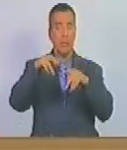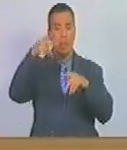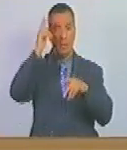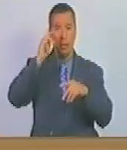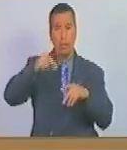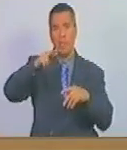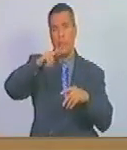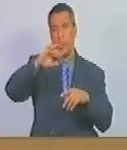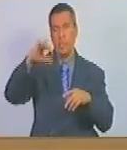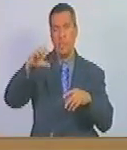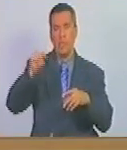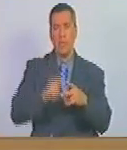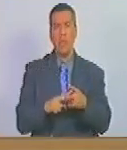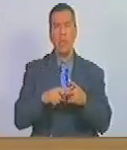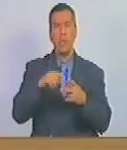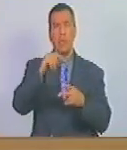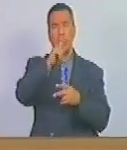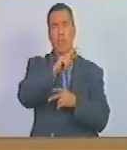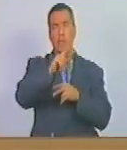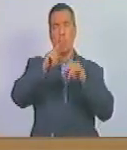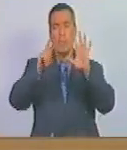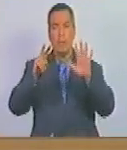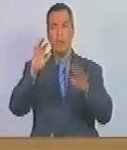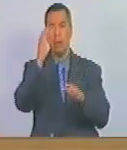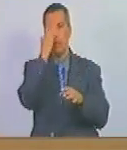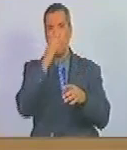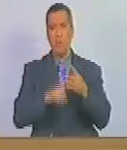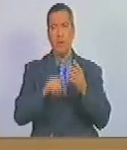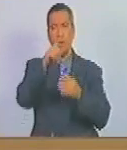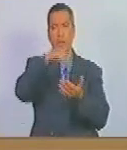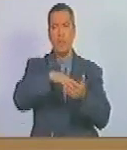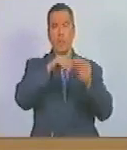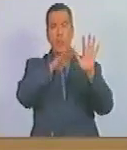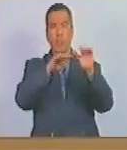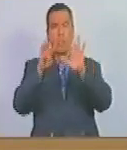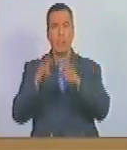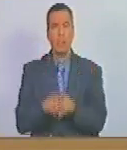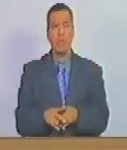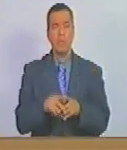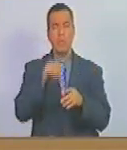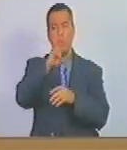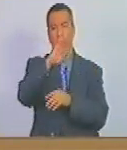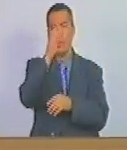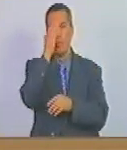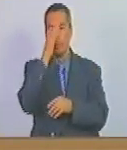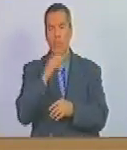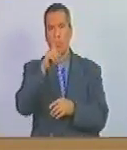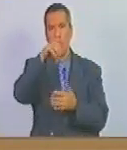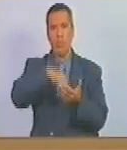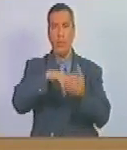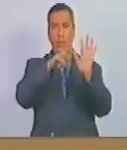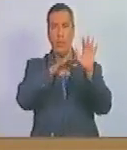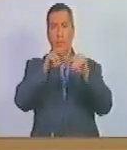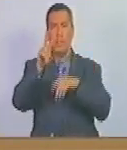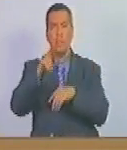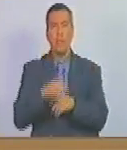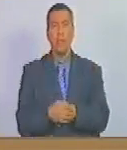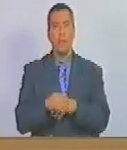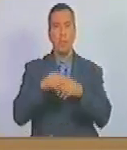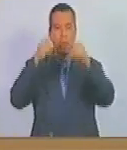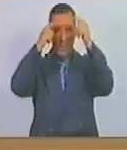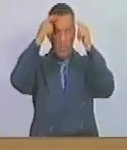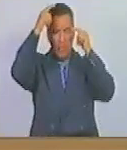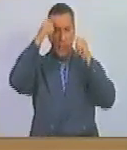macarao caracas la del 27 de febrero del 89 la del 4 de febrero del 92 la de